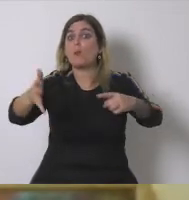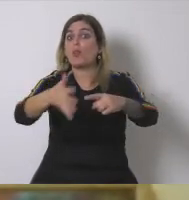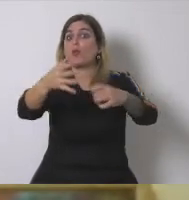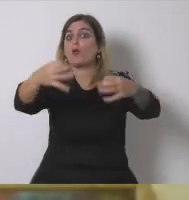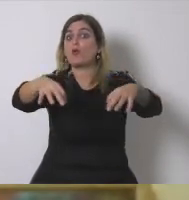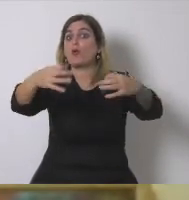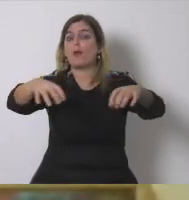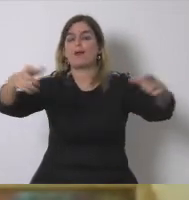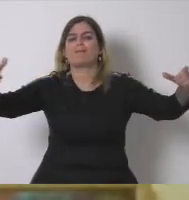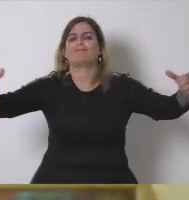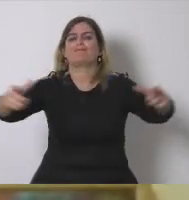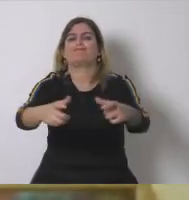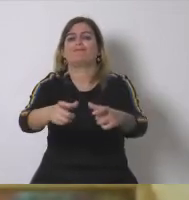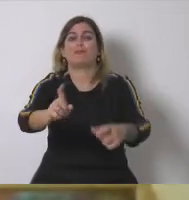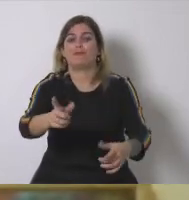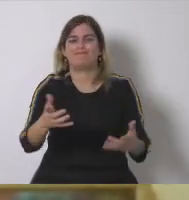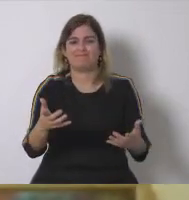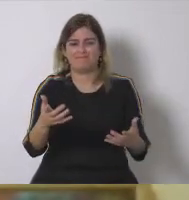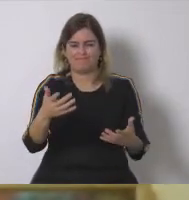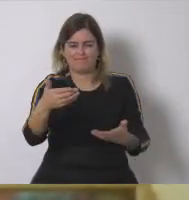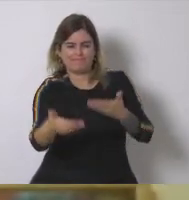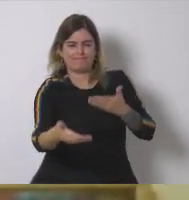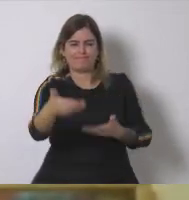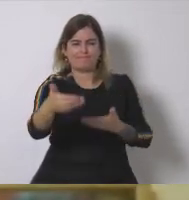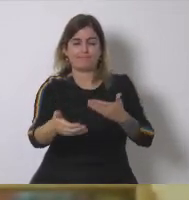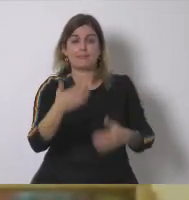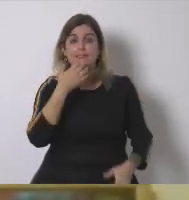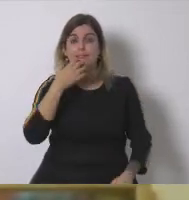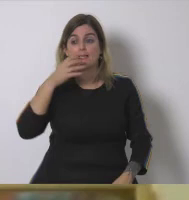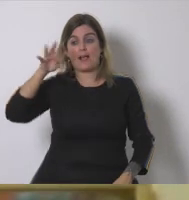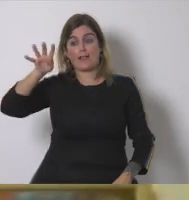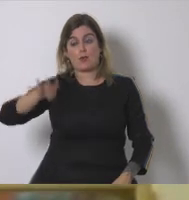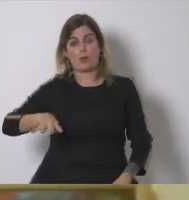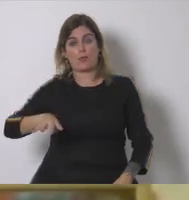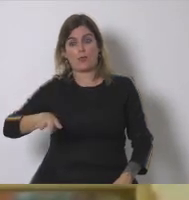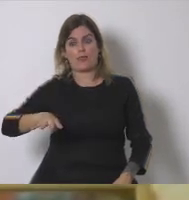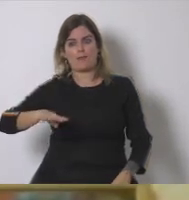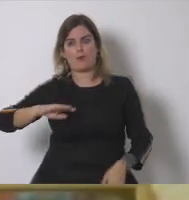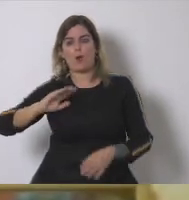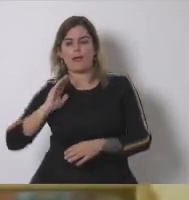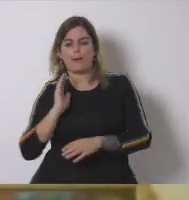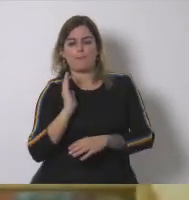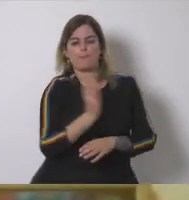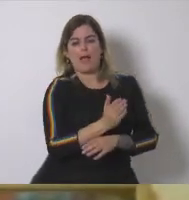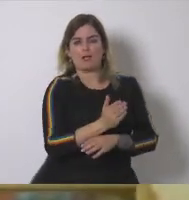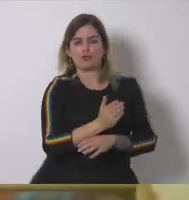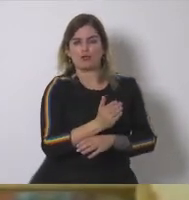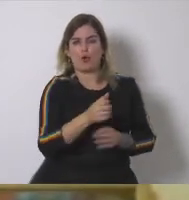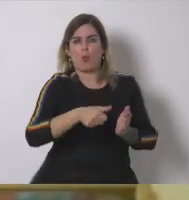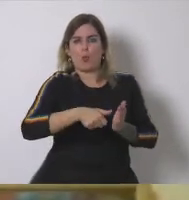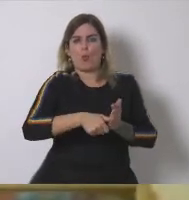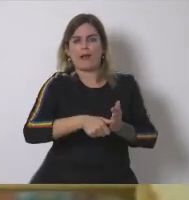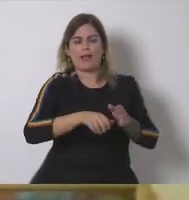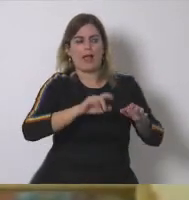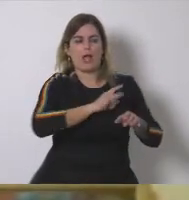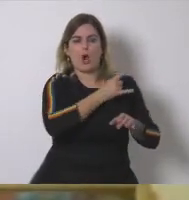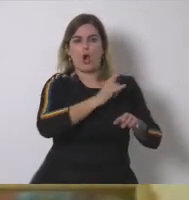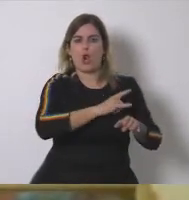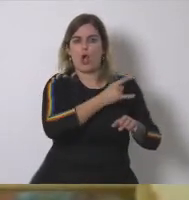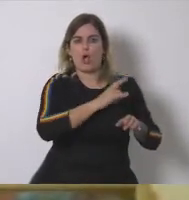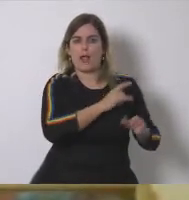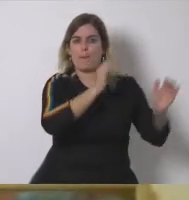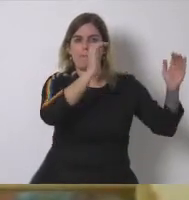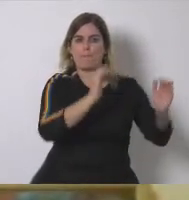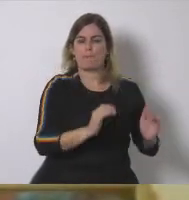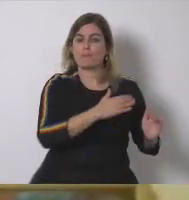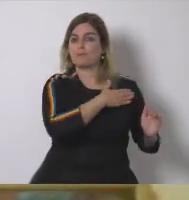pero no disminuye la producción de alimentos industriales si Cataluña quiere reducir su